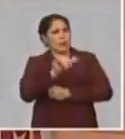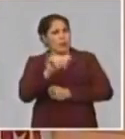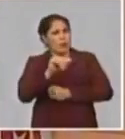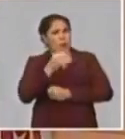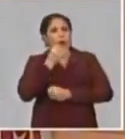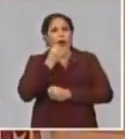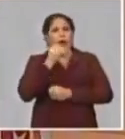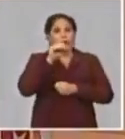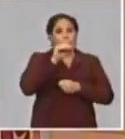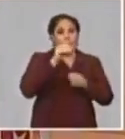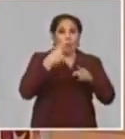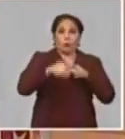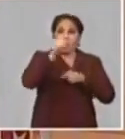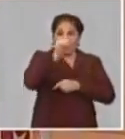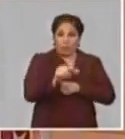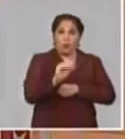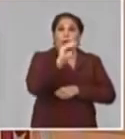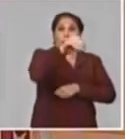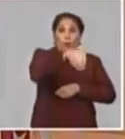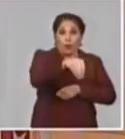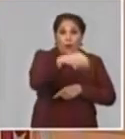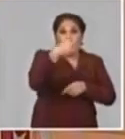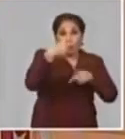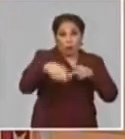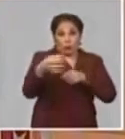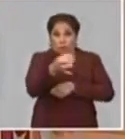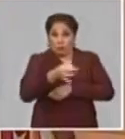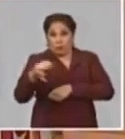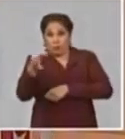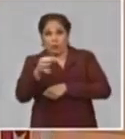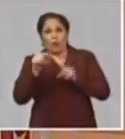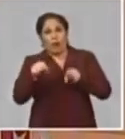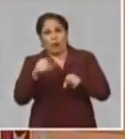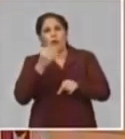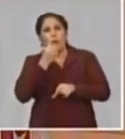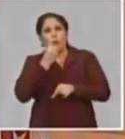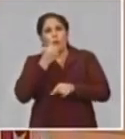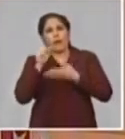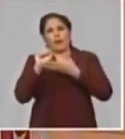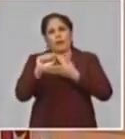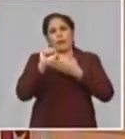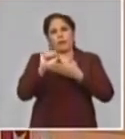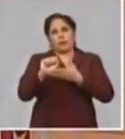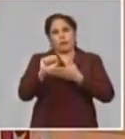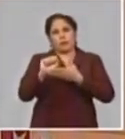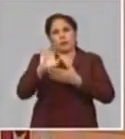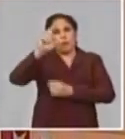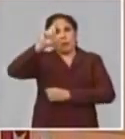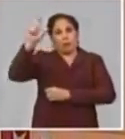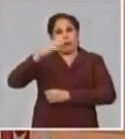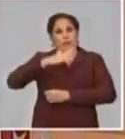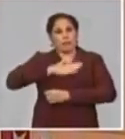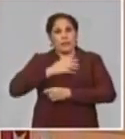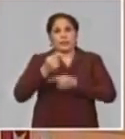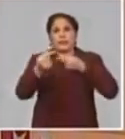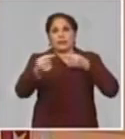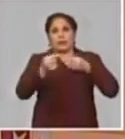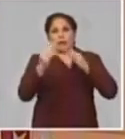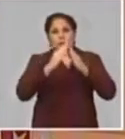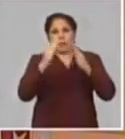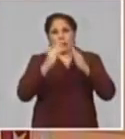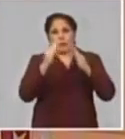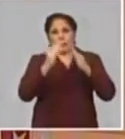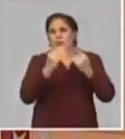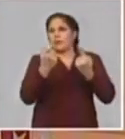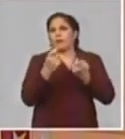reubicar a muchos compañeros dentro de esos mismos municipios para que puedan prestar el servicio a las sucursales que les son más cercanas y no tengan